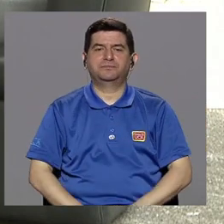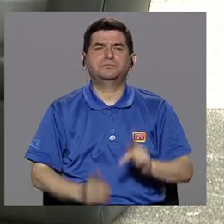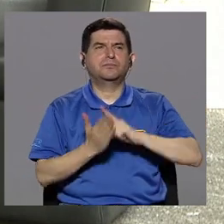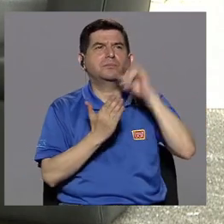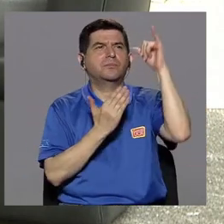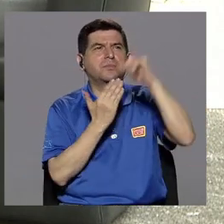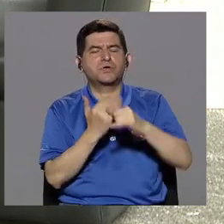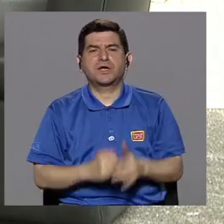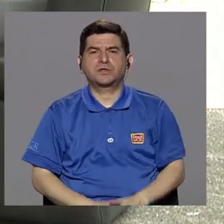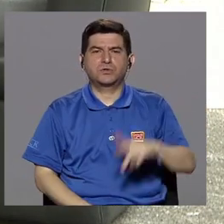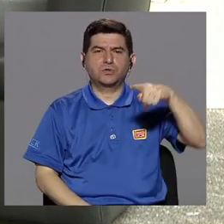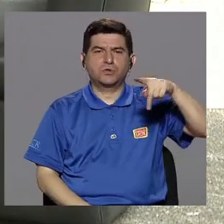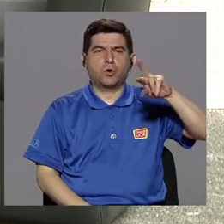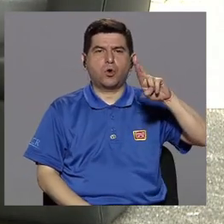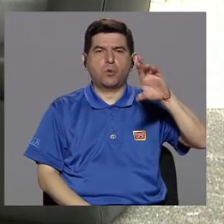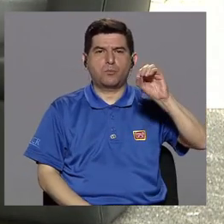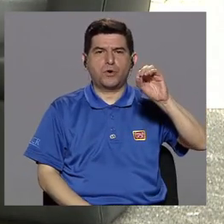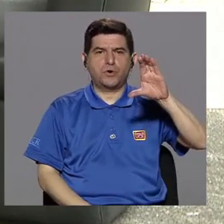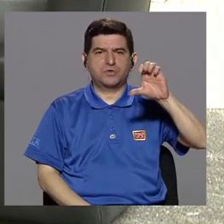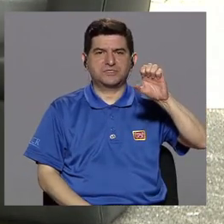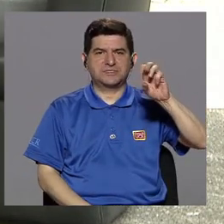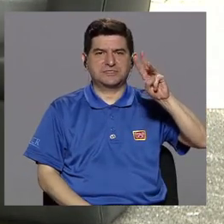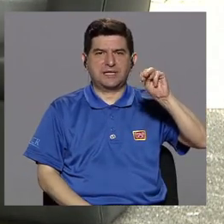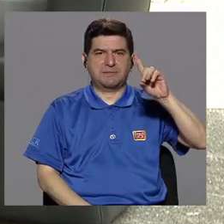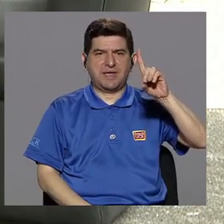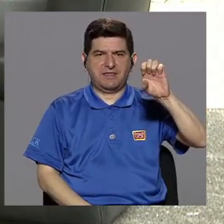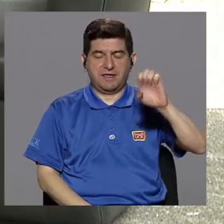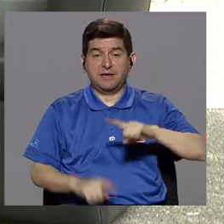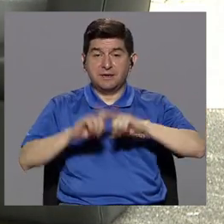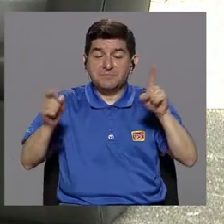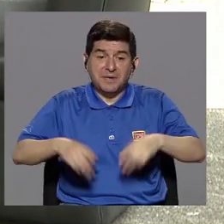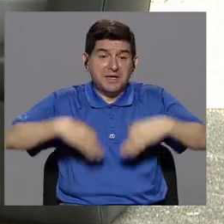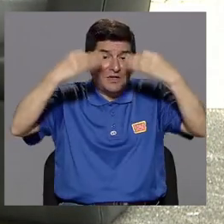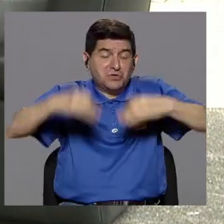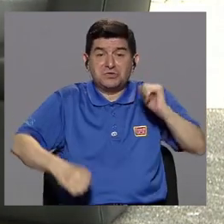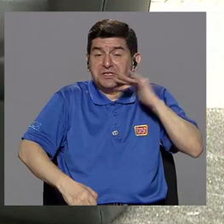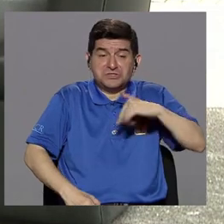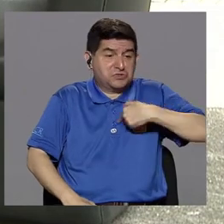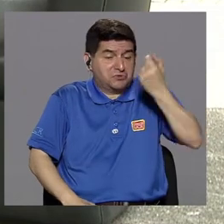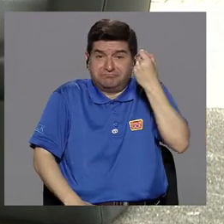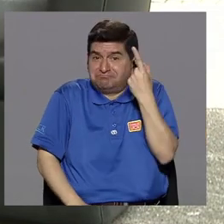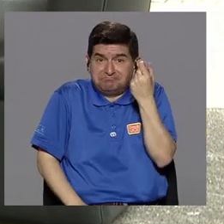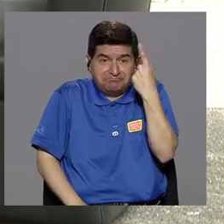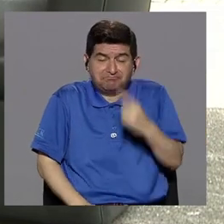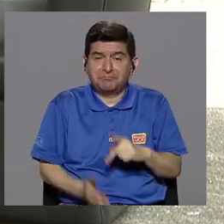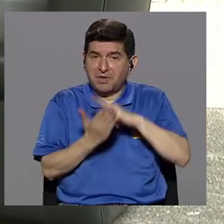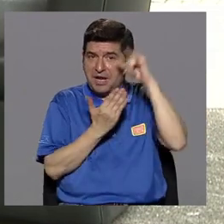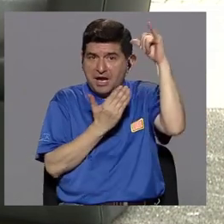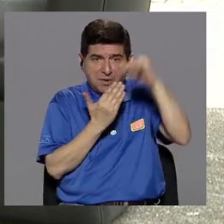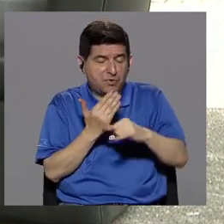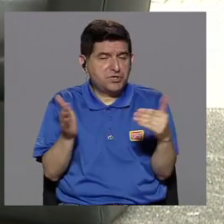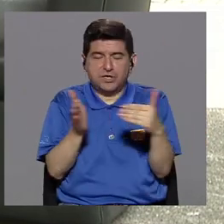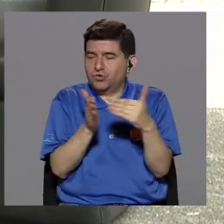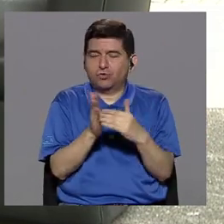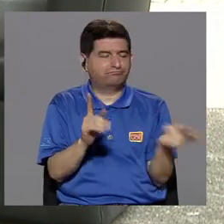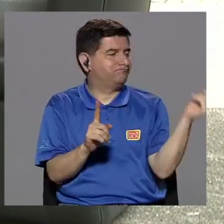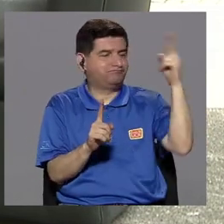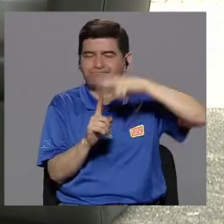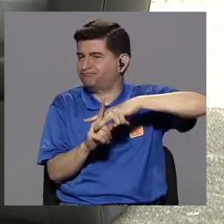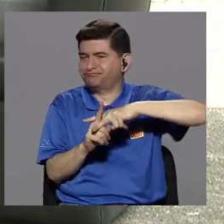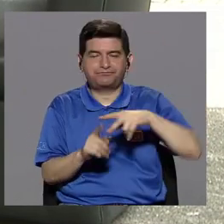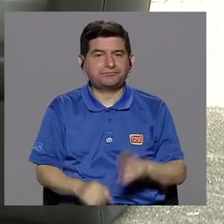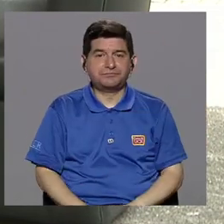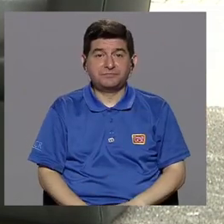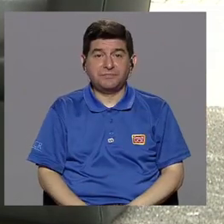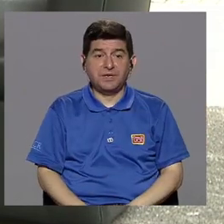el proyecto Procemede. Pero, pues, por decisiones extrañas que uno no entiende, pues, el proyecto no se volvió a ejecutar y